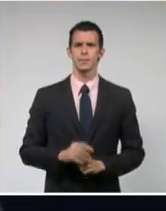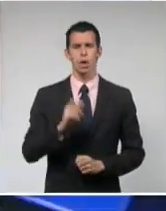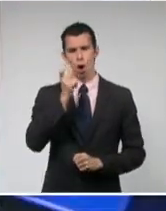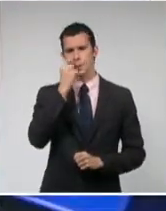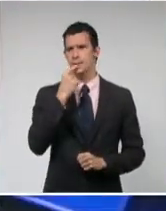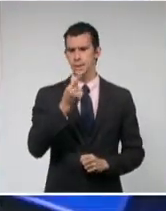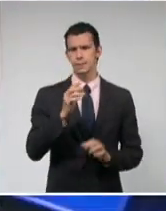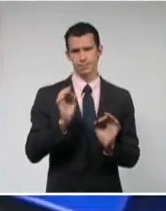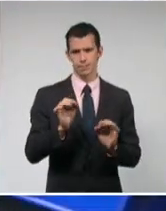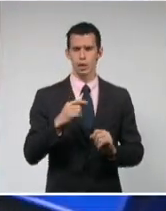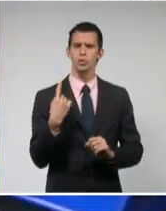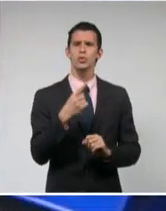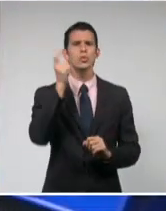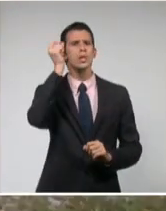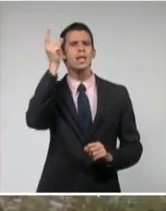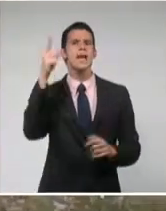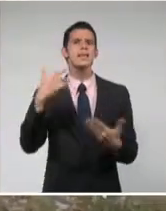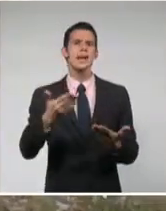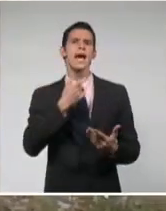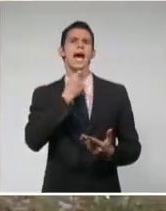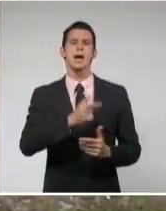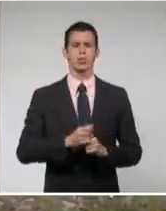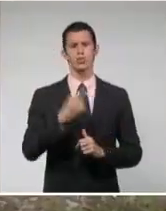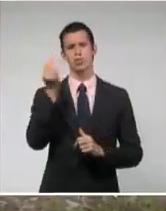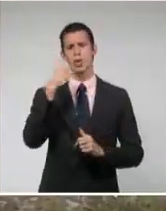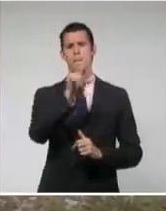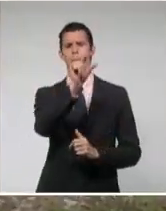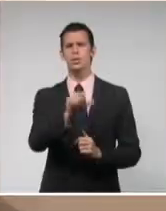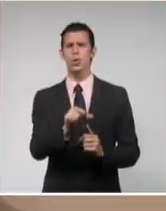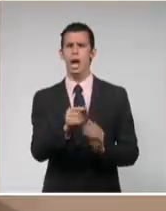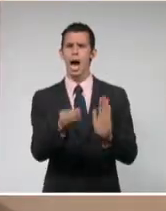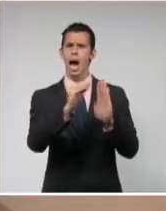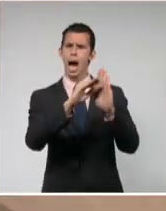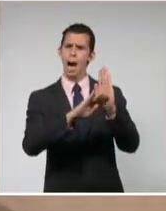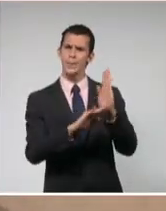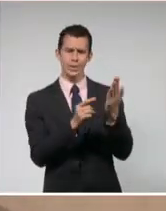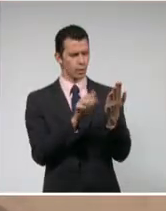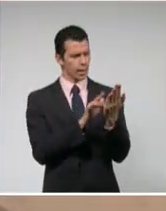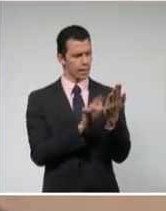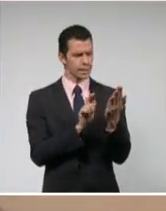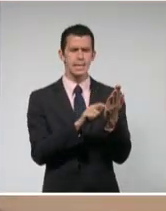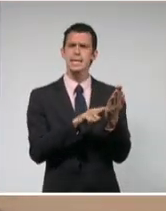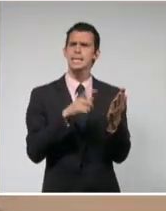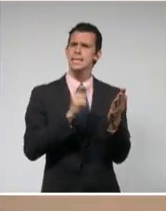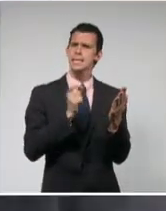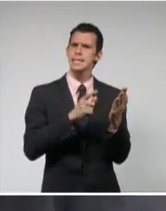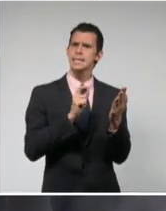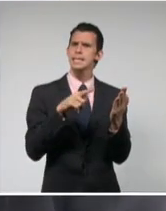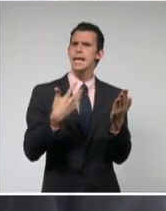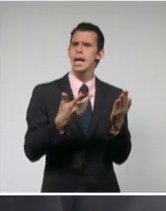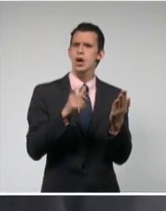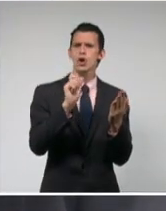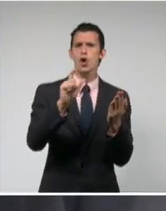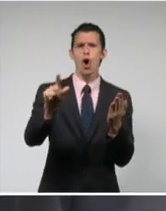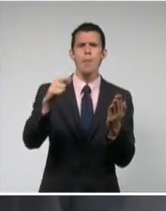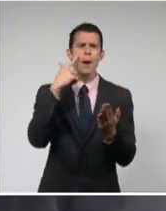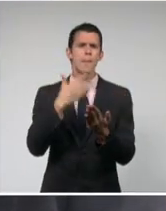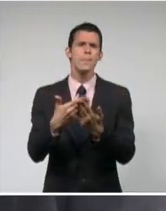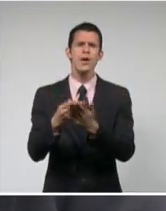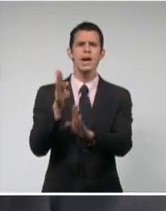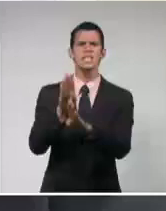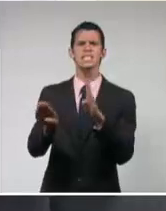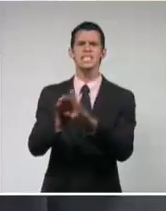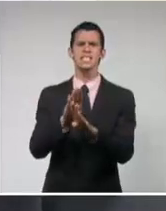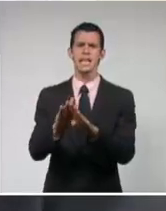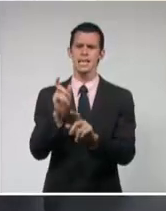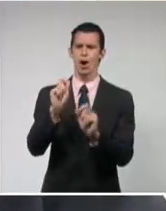electrónico con la distribución de las mercancías de las tiendas online. También el correo ha impulsado sobremanera y ha crecido mucho